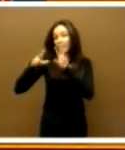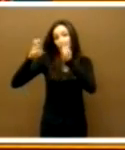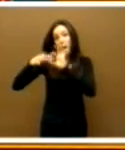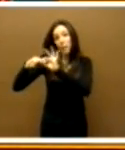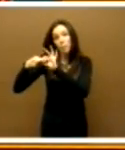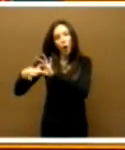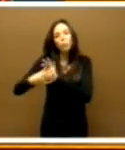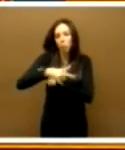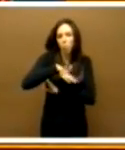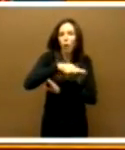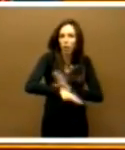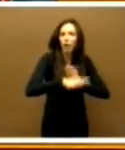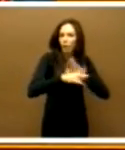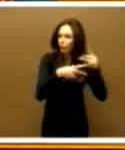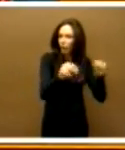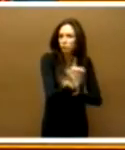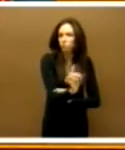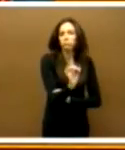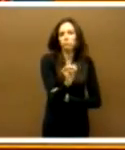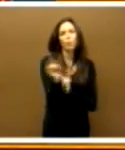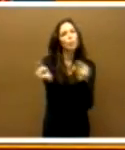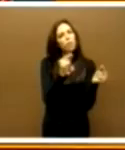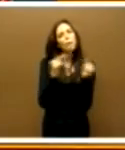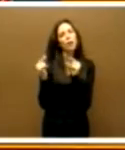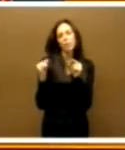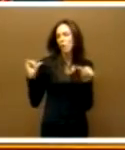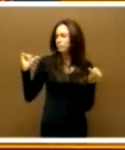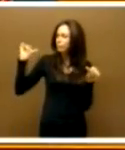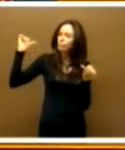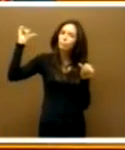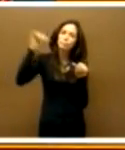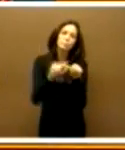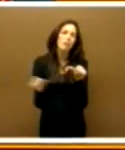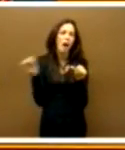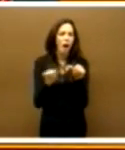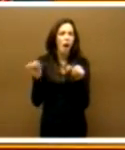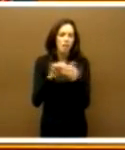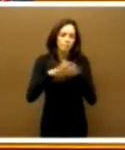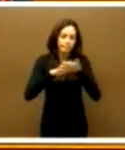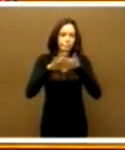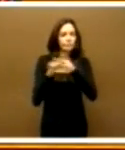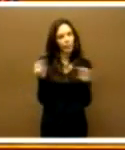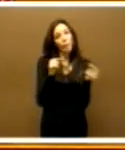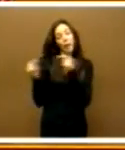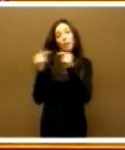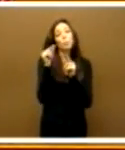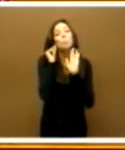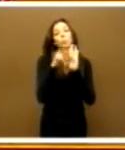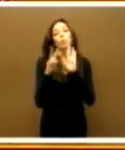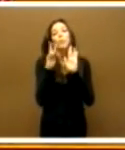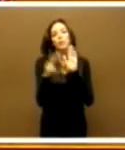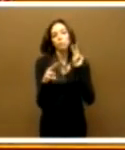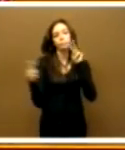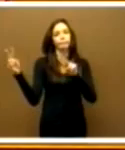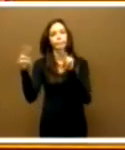sino que es un debate que lleva tiempo, lleva abierto muchísimo tiempo, señora consejera. Y, además, desde todos los puntos de vista,